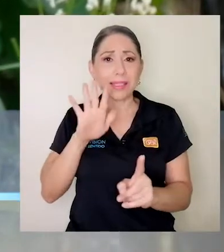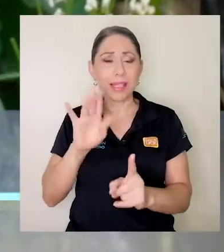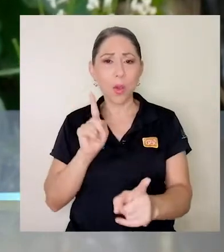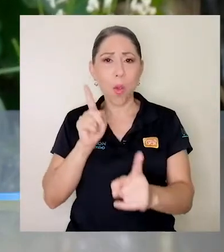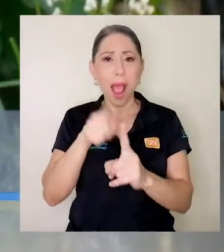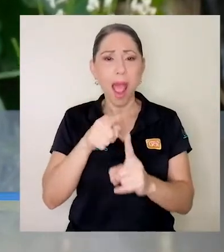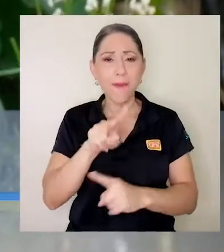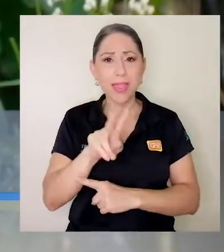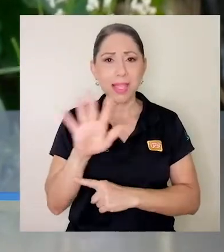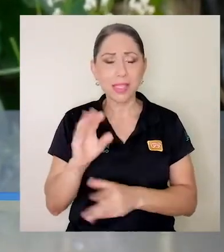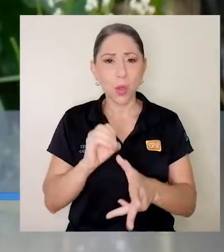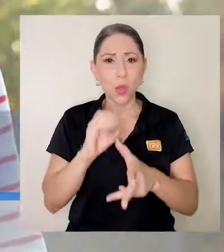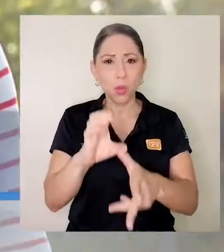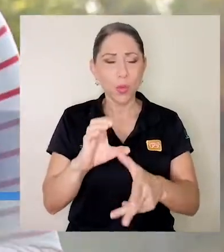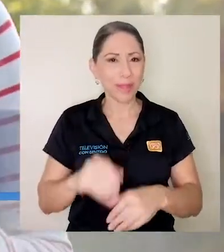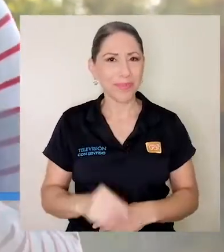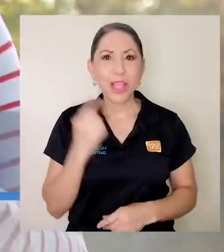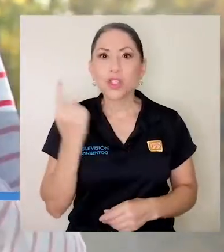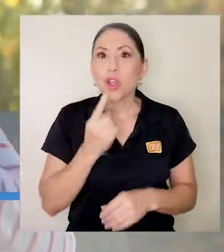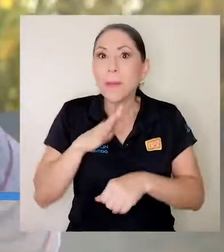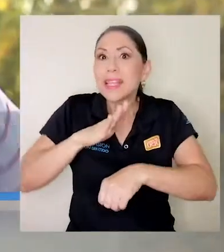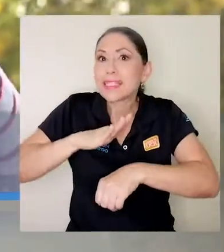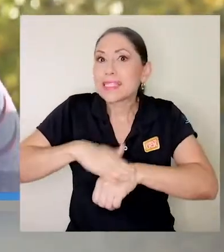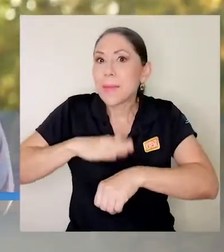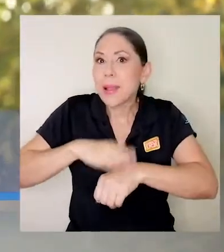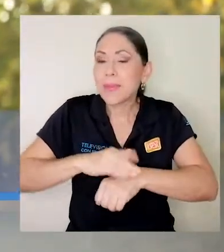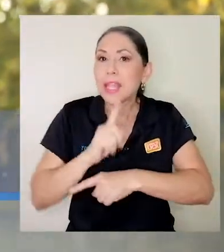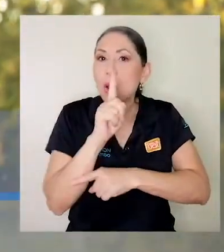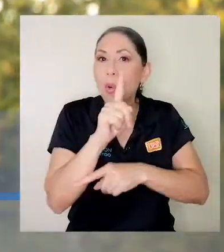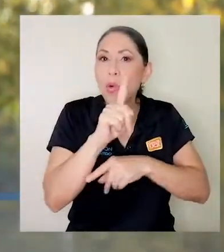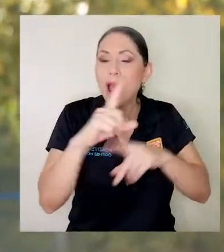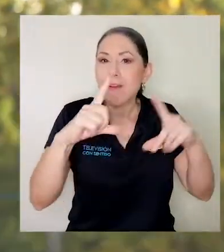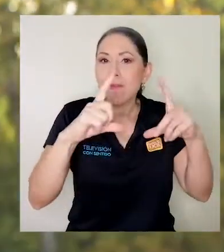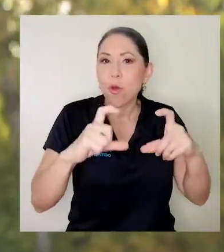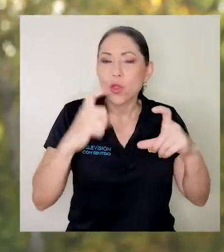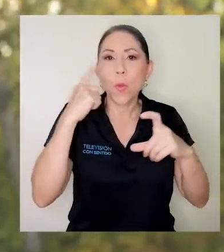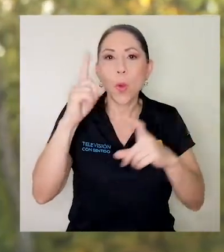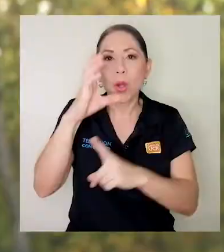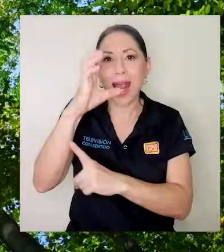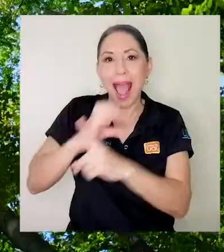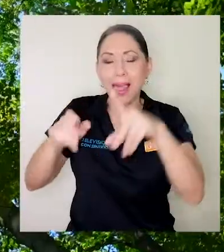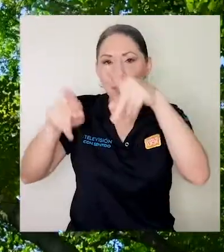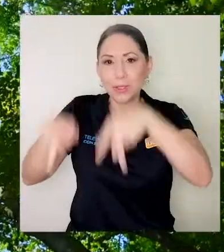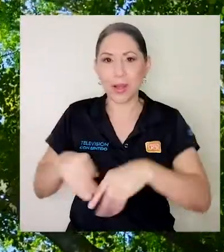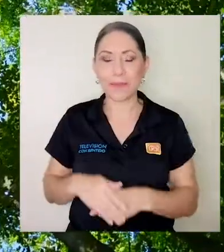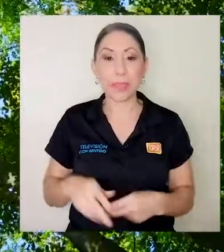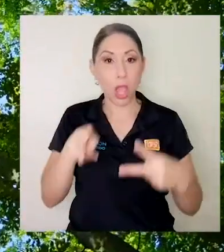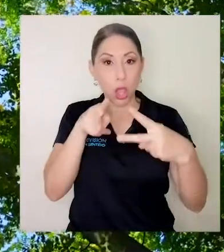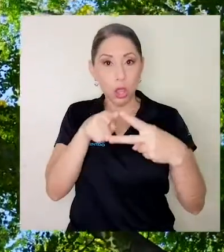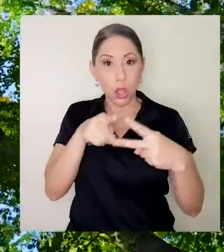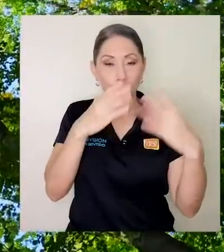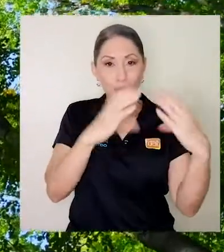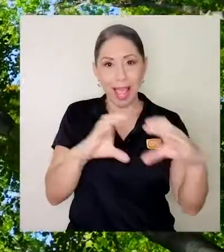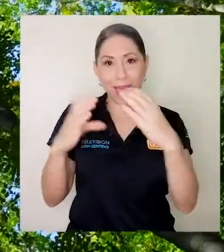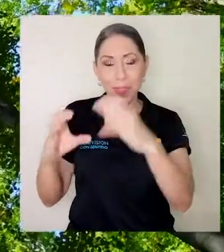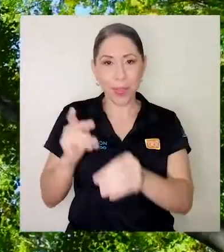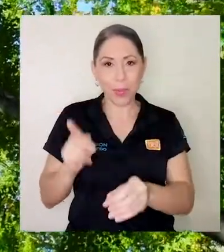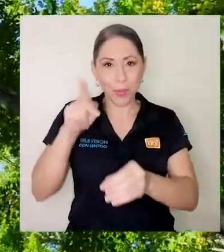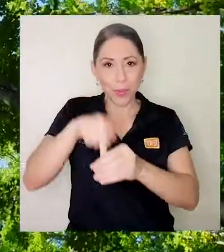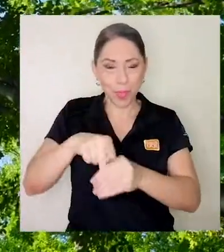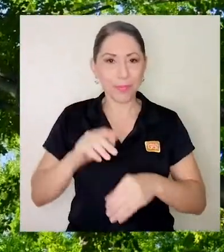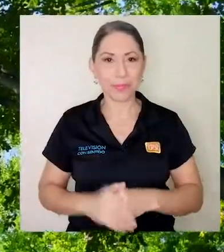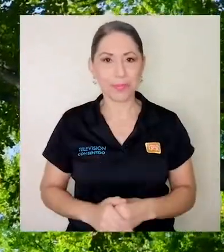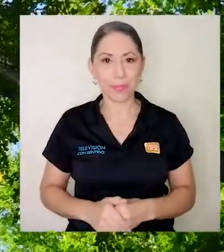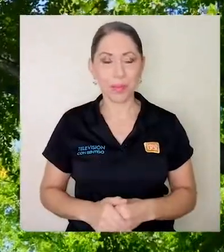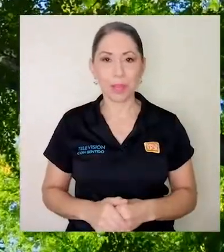al 25 de octubre y solo se permite una fotografía por persona. Existen dos categorías de participación.